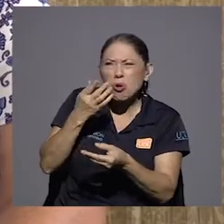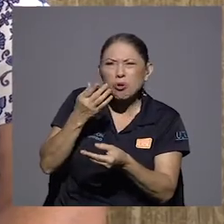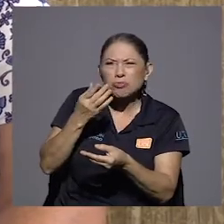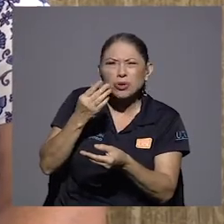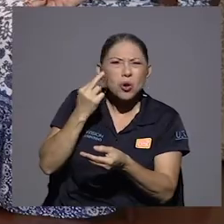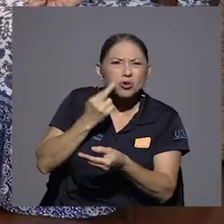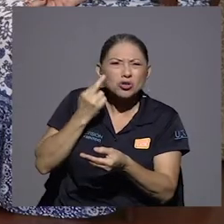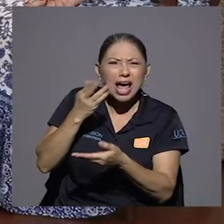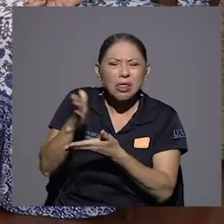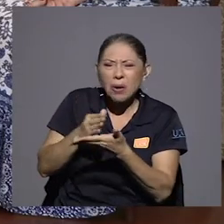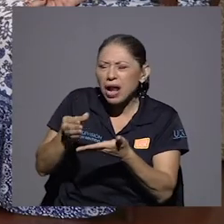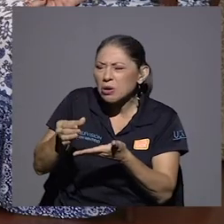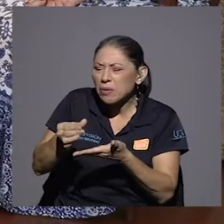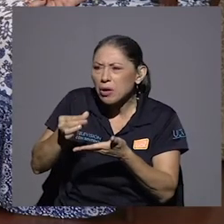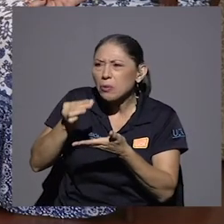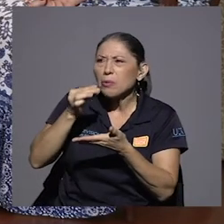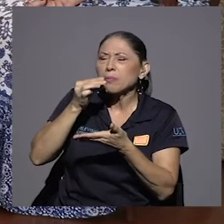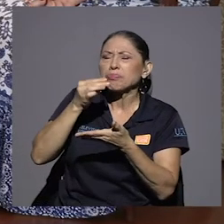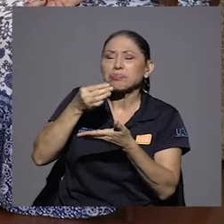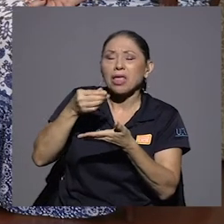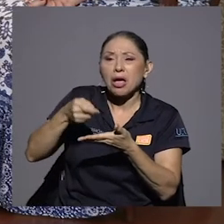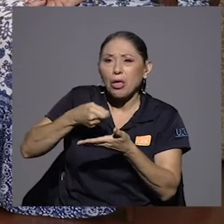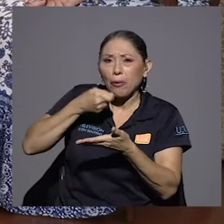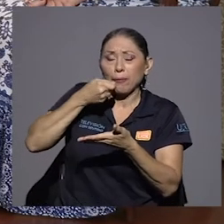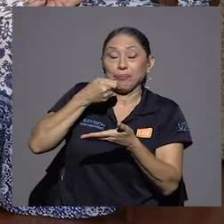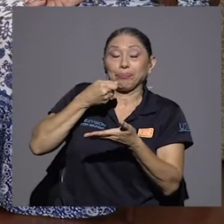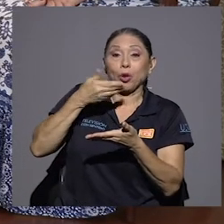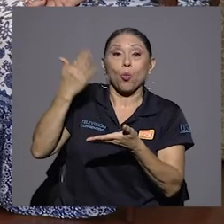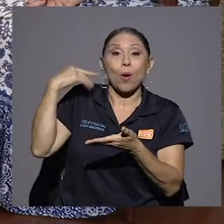tos. Y yo no lo soportaba.